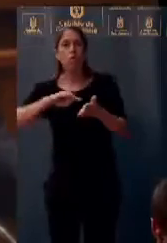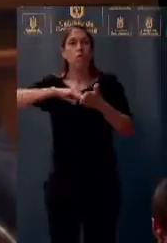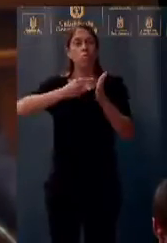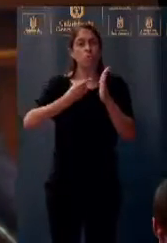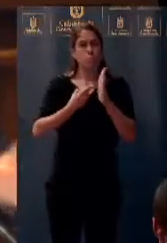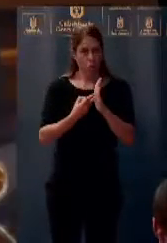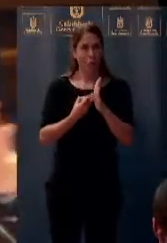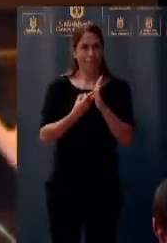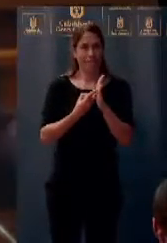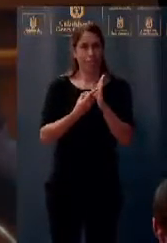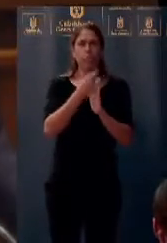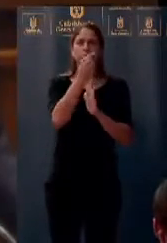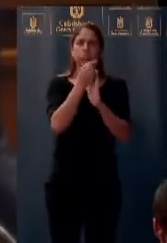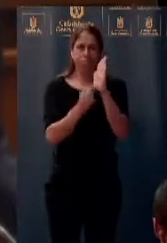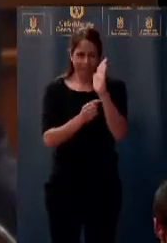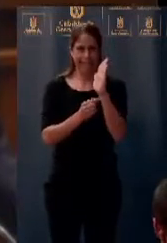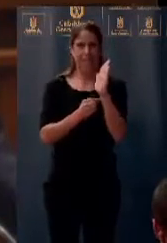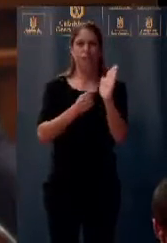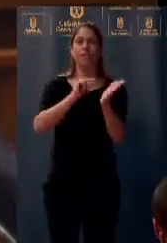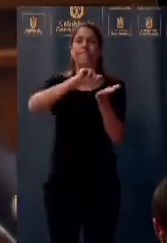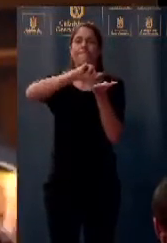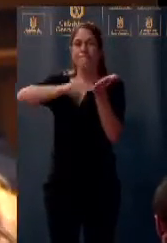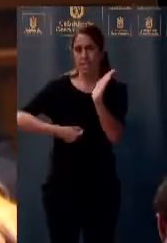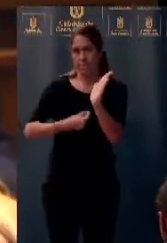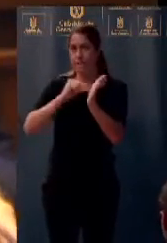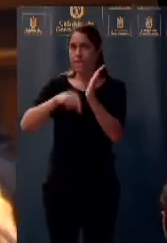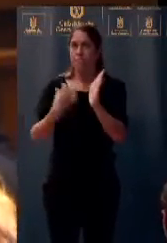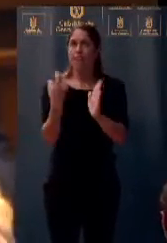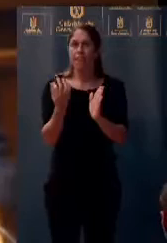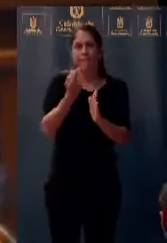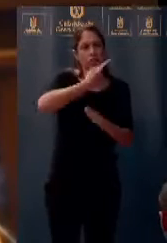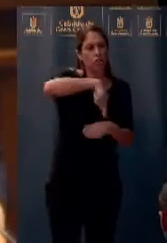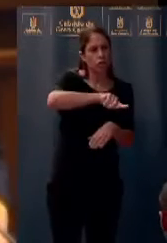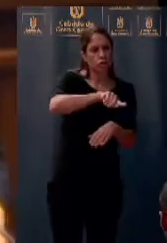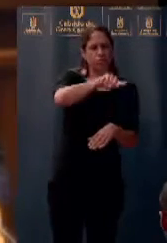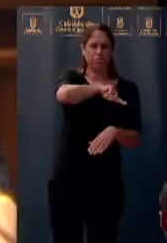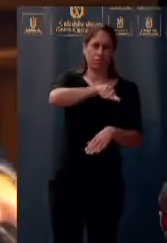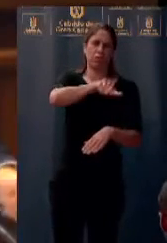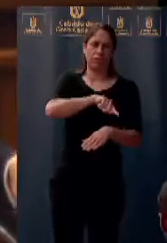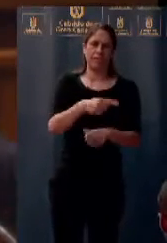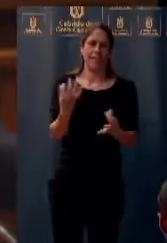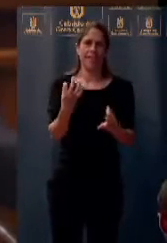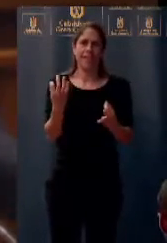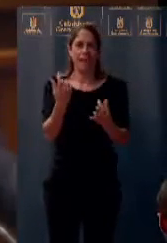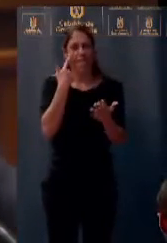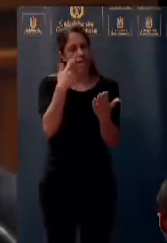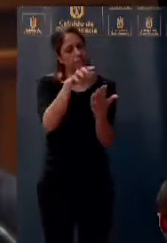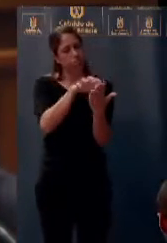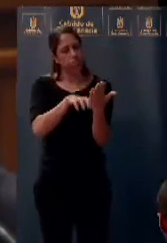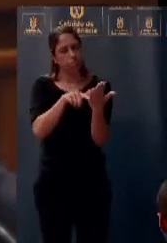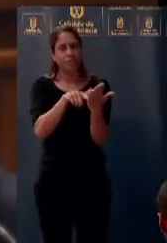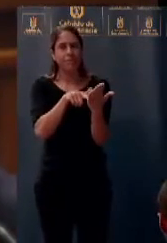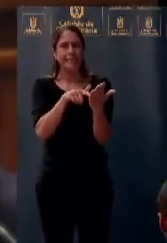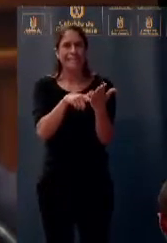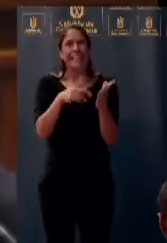que tiene un criterio, que es primar la travesía, pues que pongamos sentido común, pongamos sentido común, y tampoco es un sitio